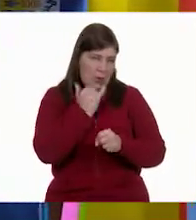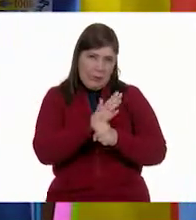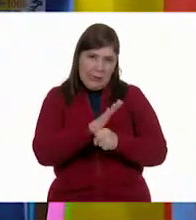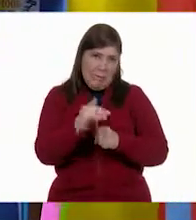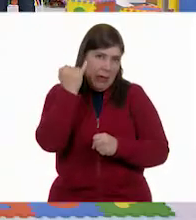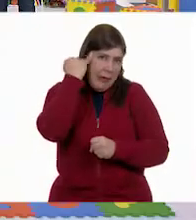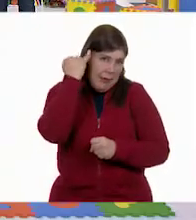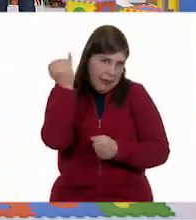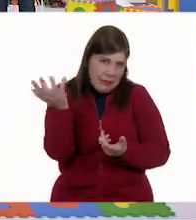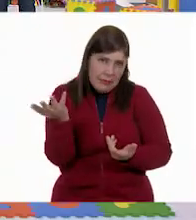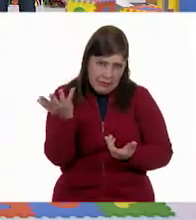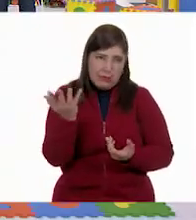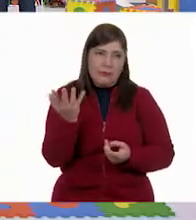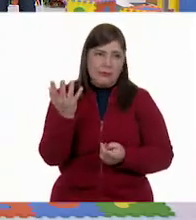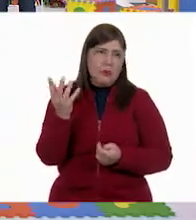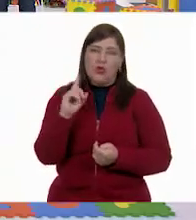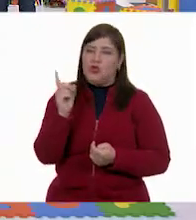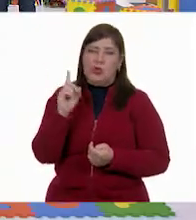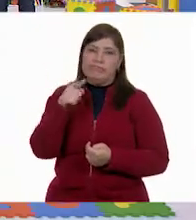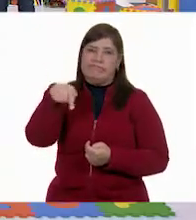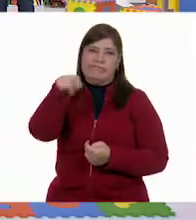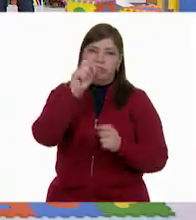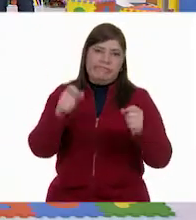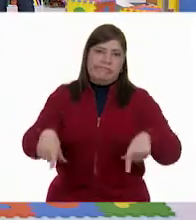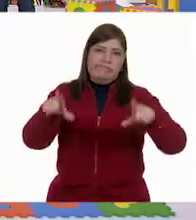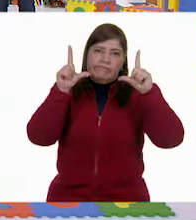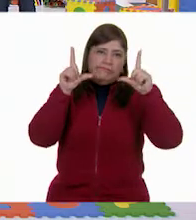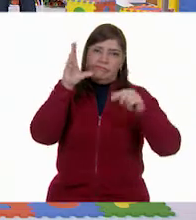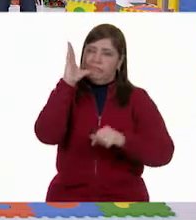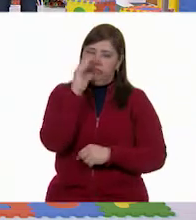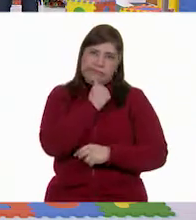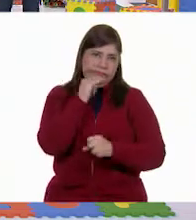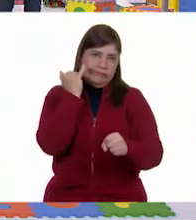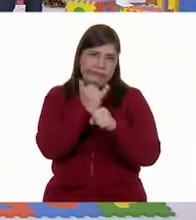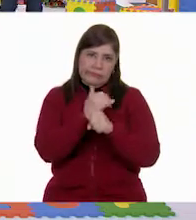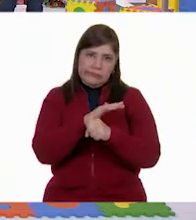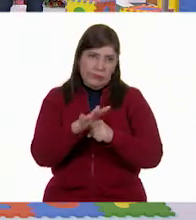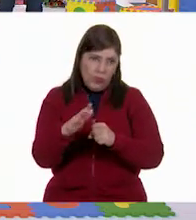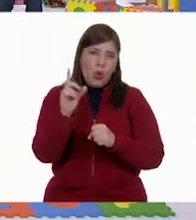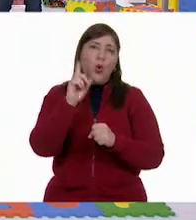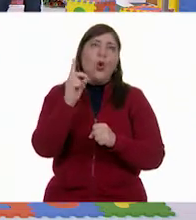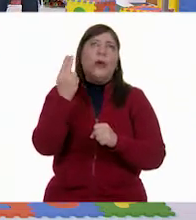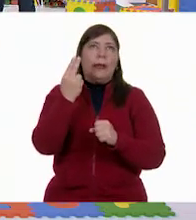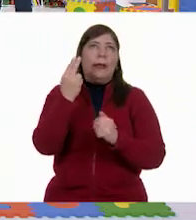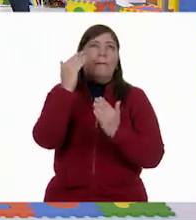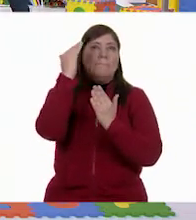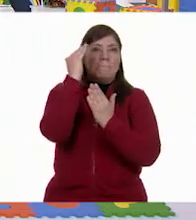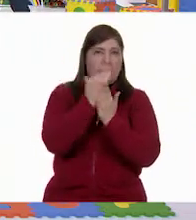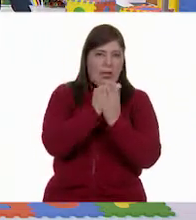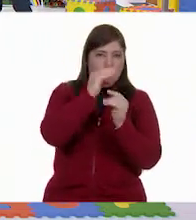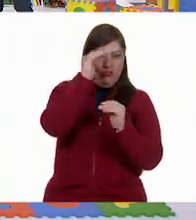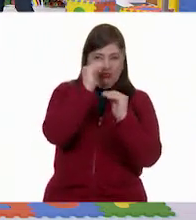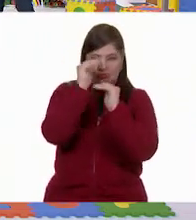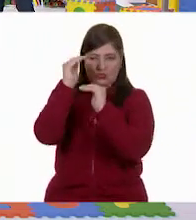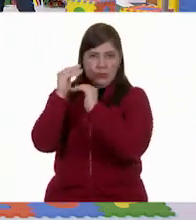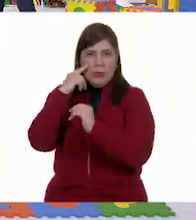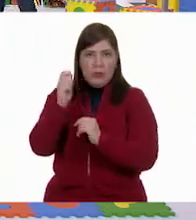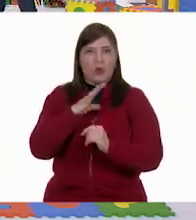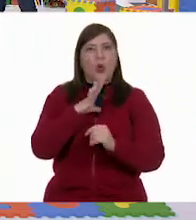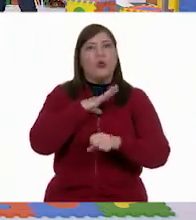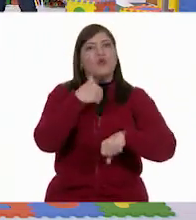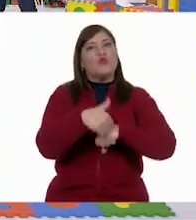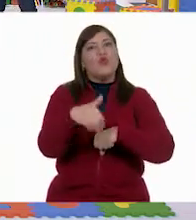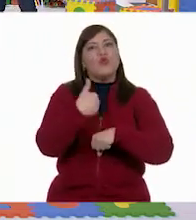tamaño quedara la gráfica? No cabía en la pantalla. Exacto, no pudiera caber. Entonces, por eso ellos hicieron las cantidades más